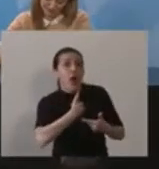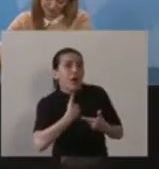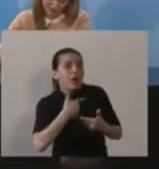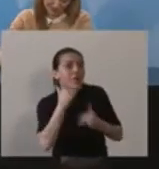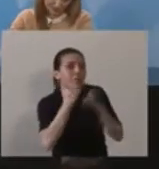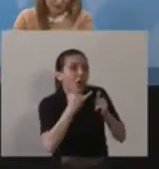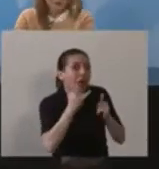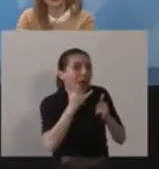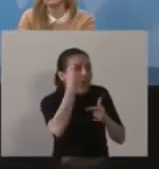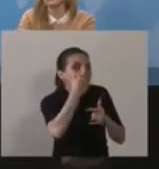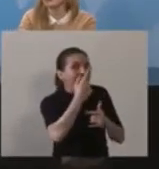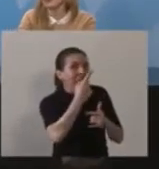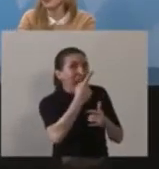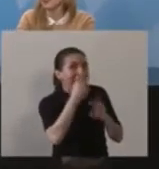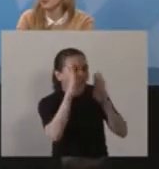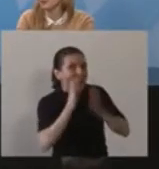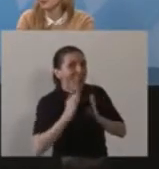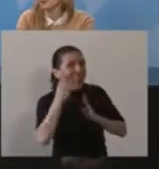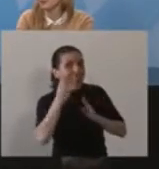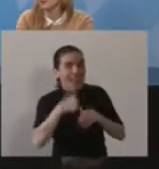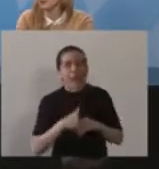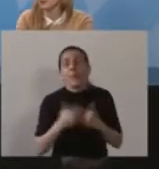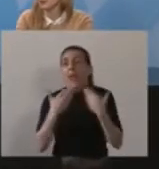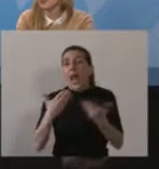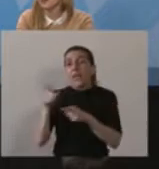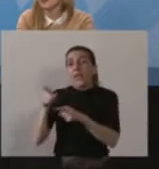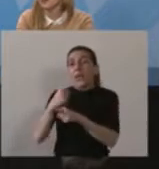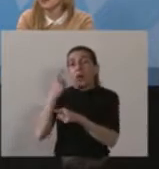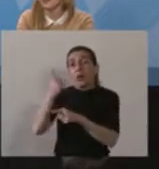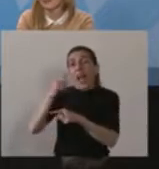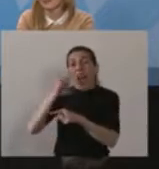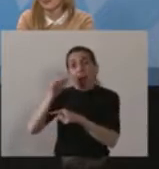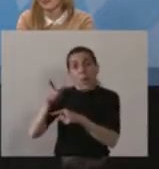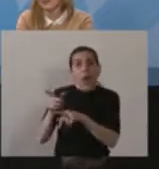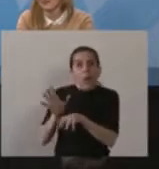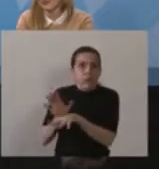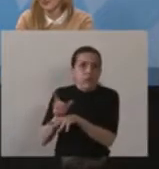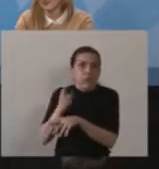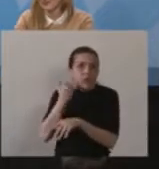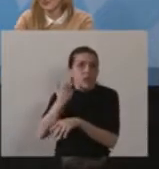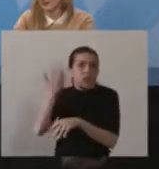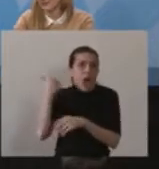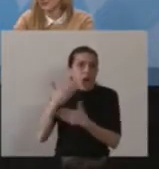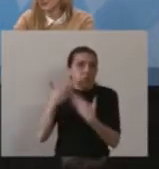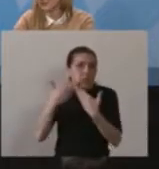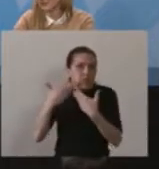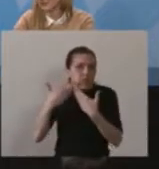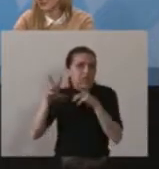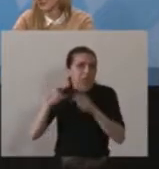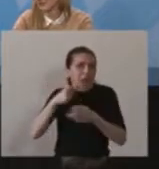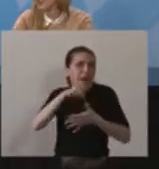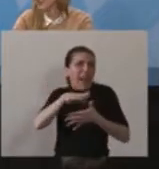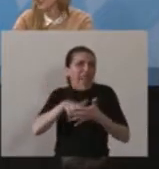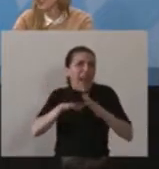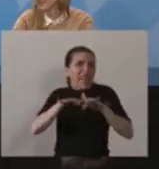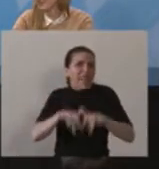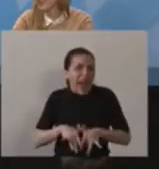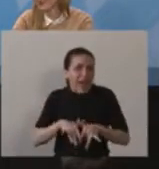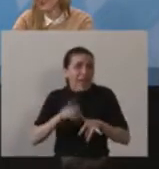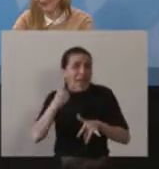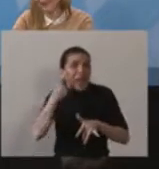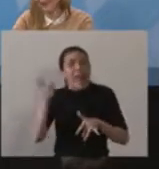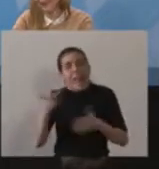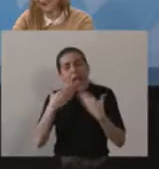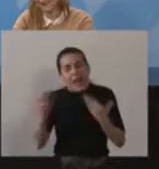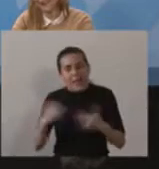Gracias a vos, Anabel, por tener el mérito de habernos ayudado mucho en la redacción de todo esto y en la idea. Así que,